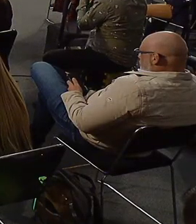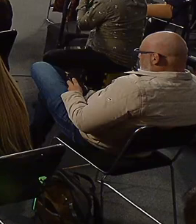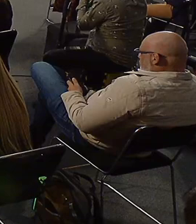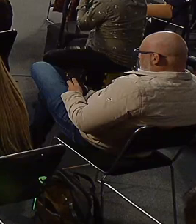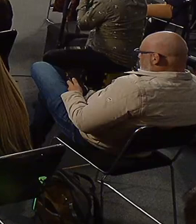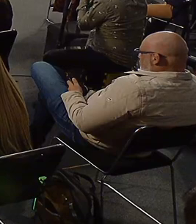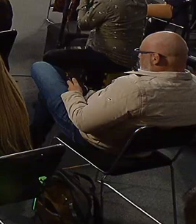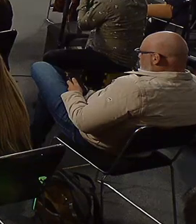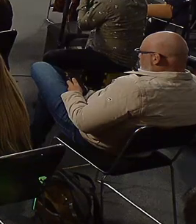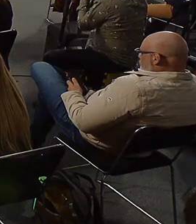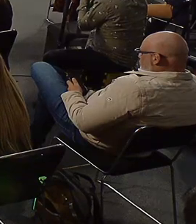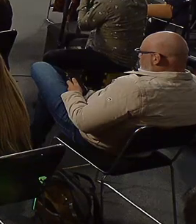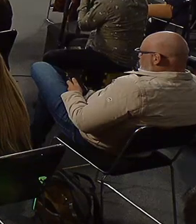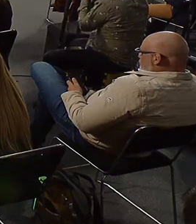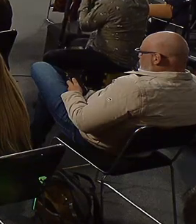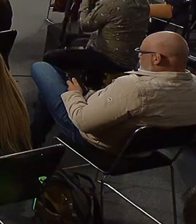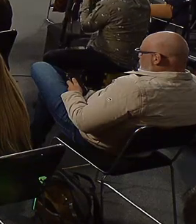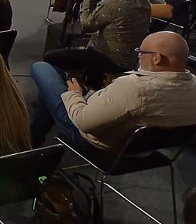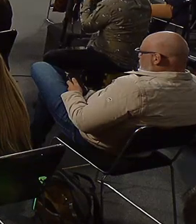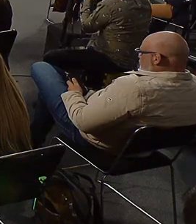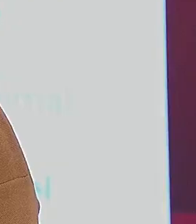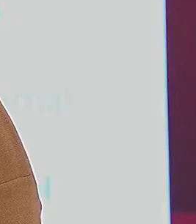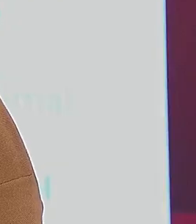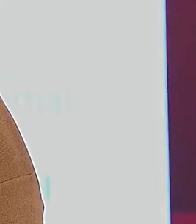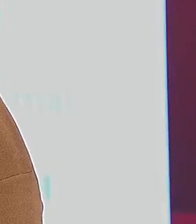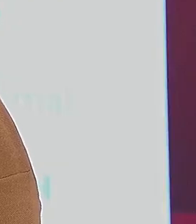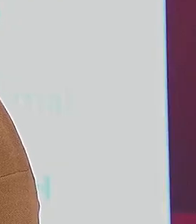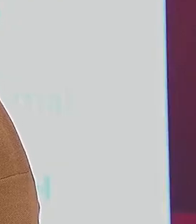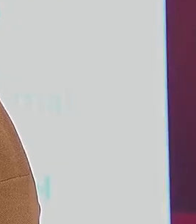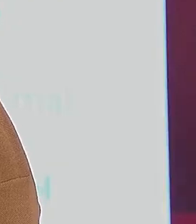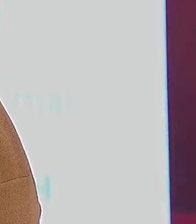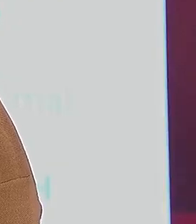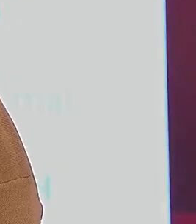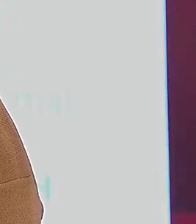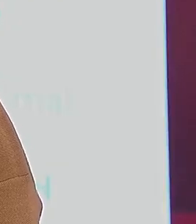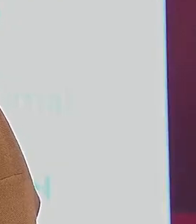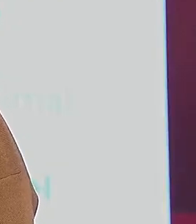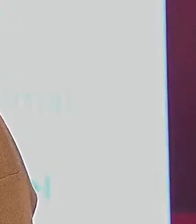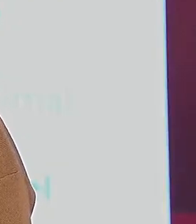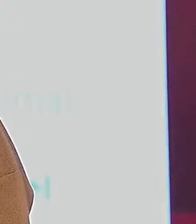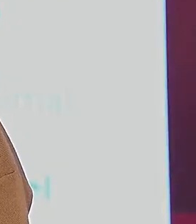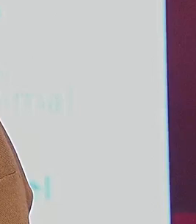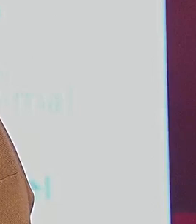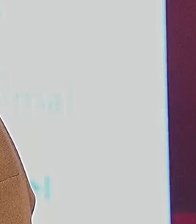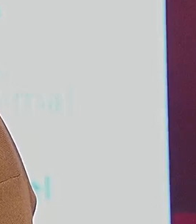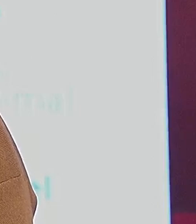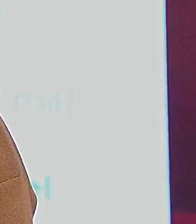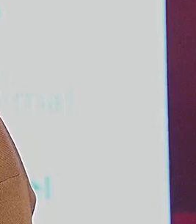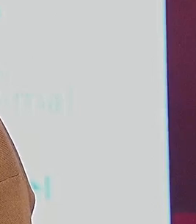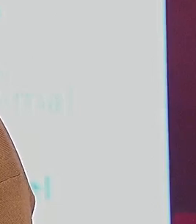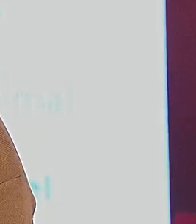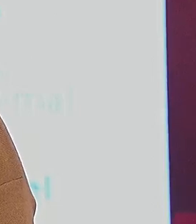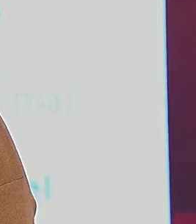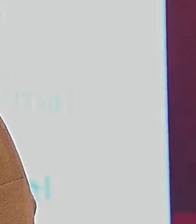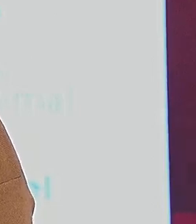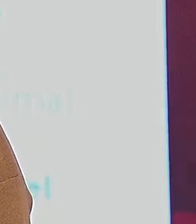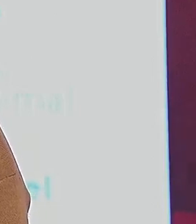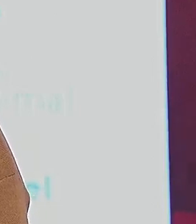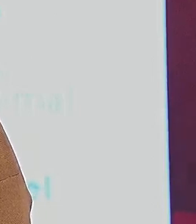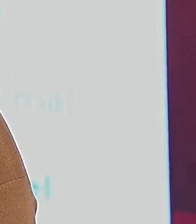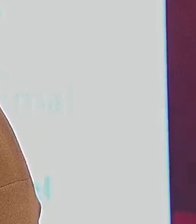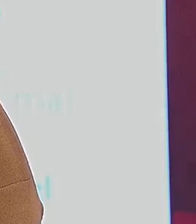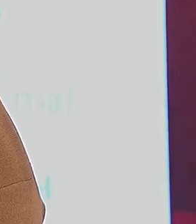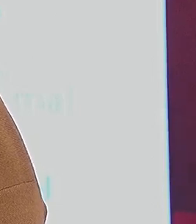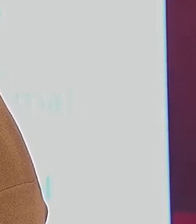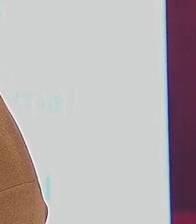reglamentos municipales para incluir el maltrato animal como falta administrativa grave,